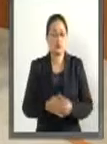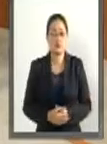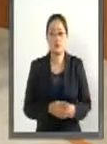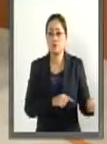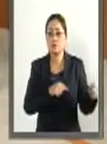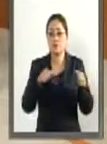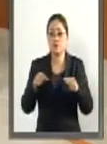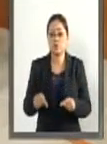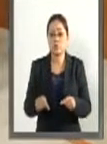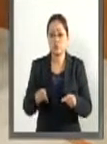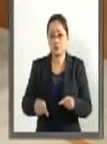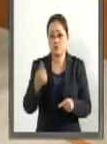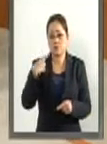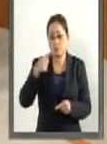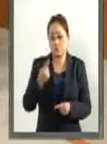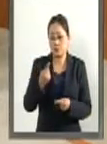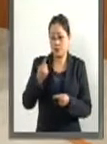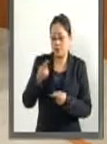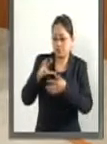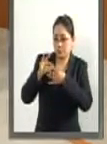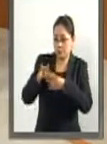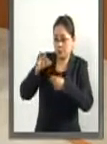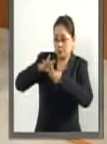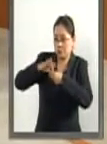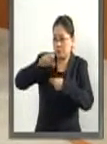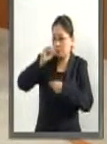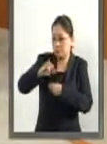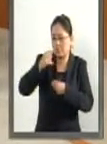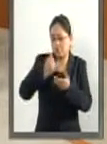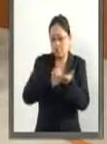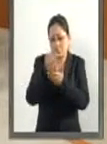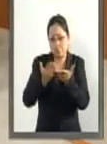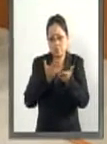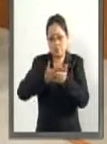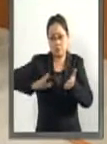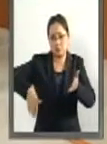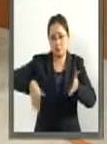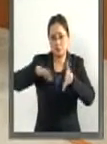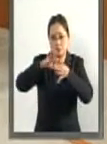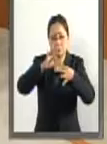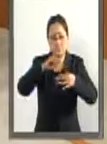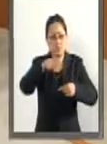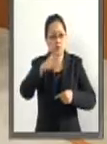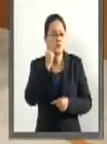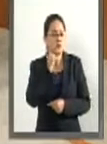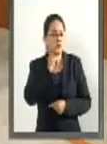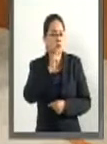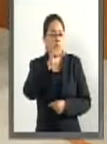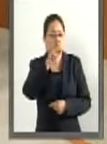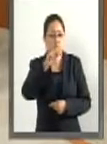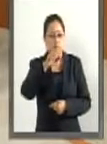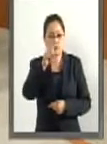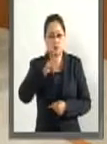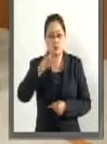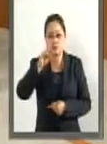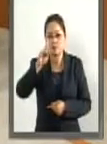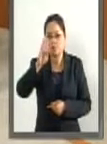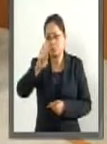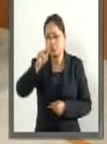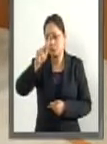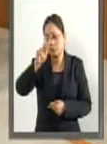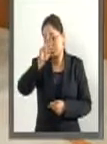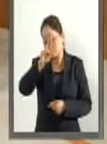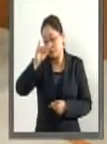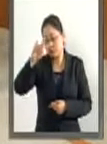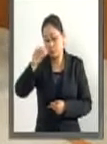expresar lo que será el voto a favor de los dictámenes que ya ha expuesto el senador López Brito, presidente de la Comisión de